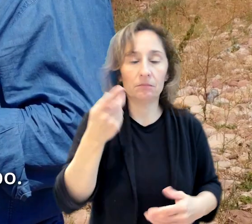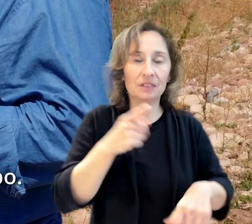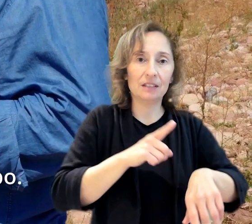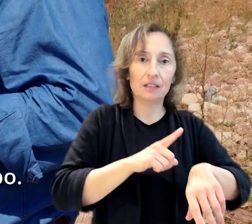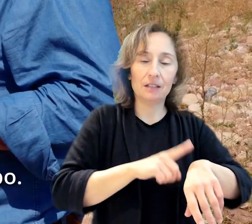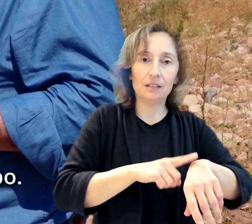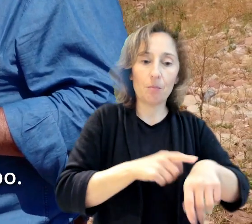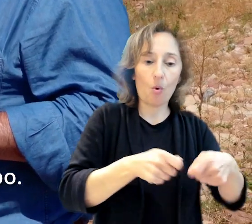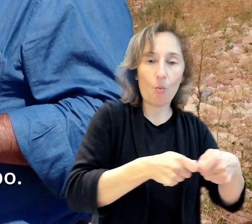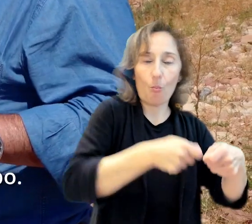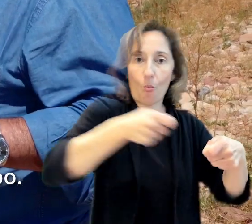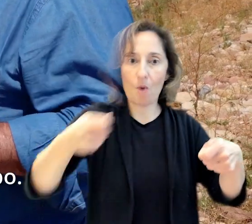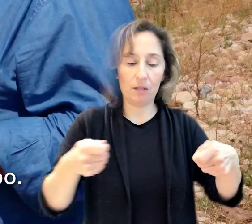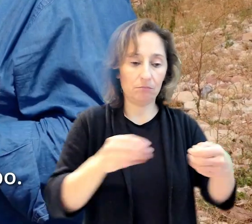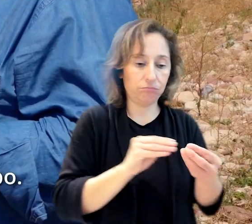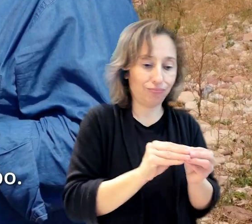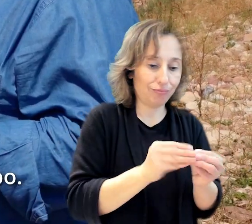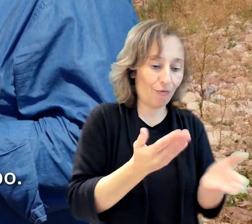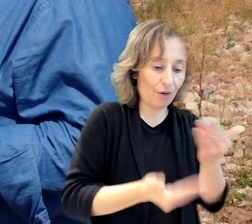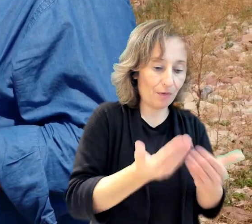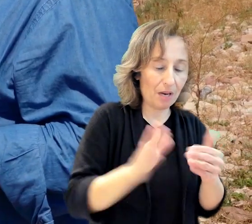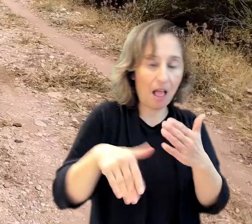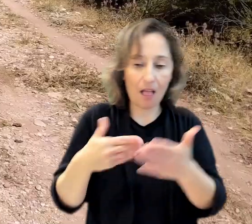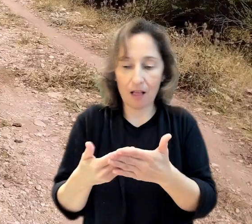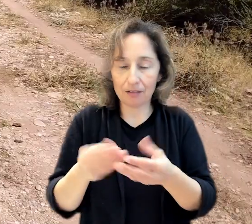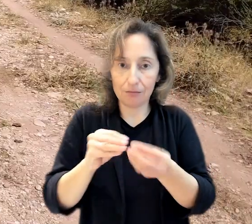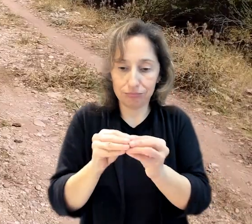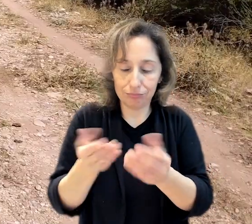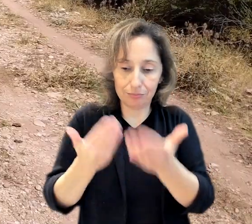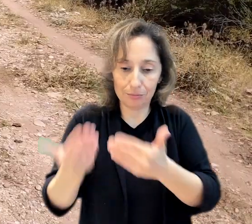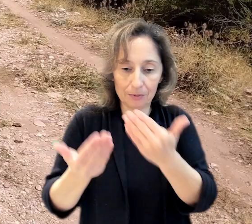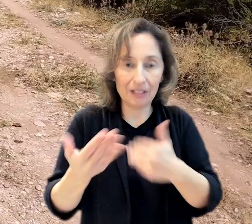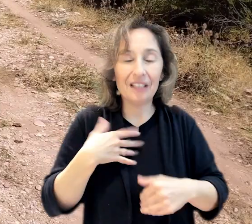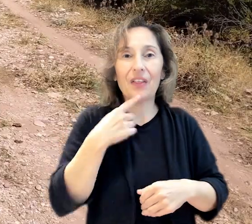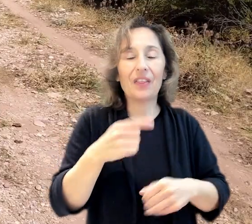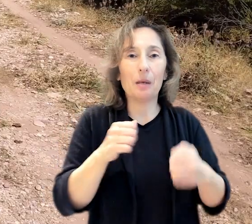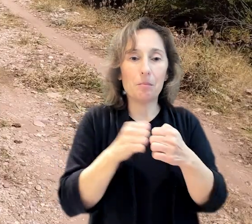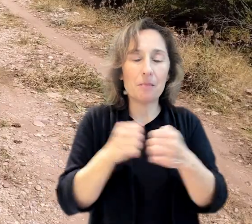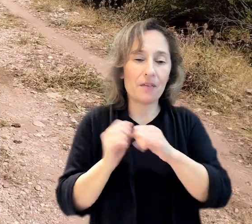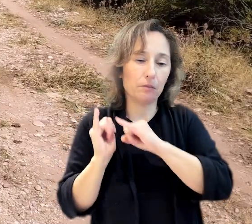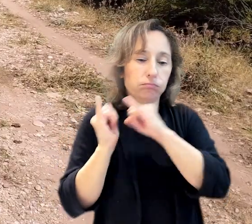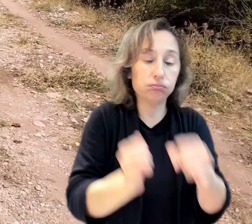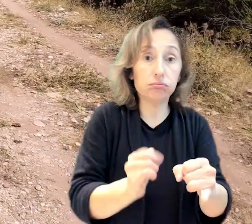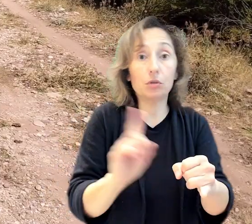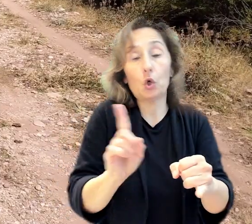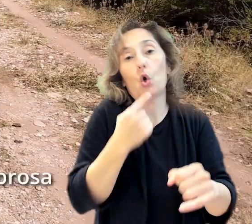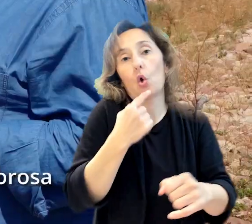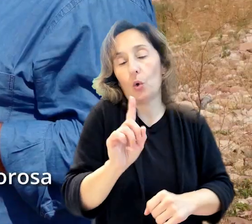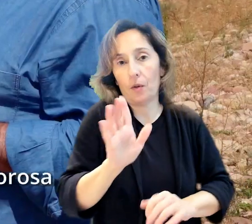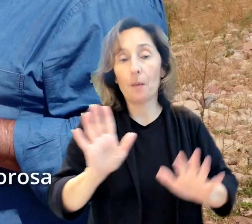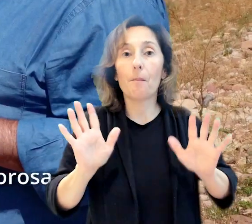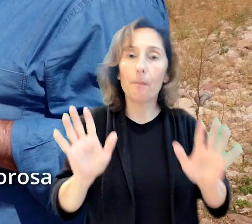distancien notablemente en el tiempo. No me atrevo a decir que ya no van a llegar los sedimentos,